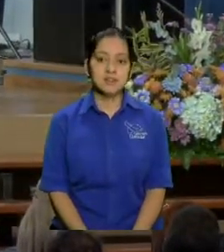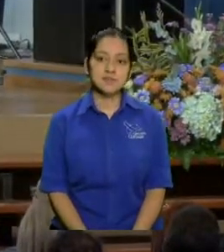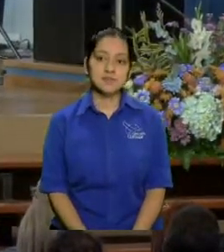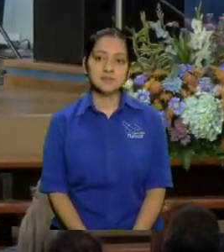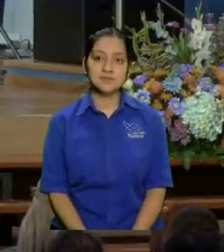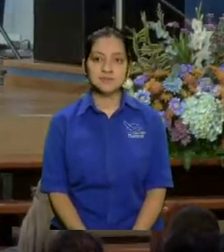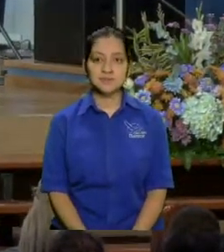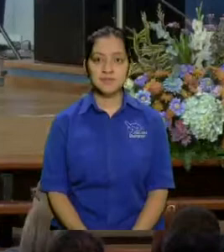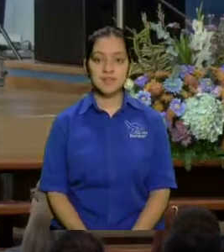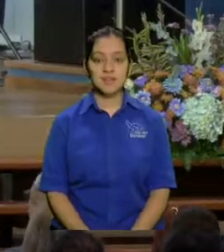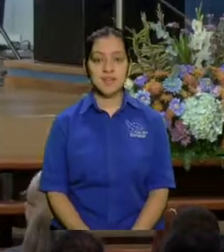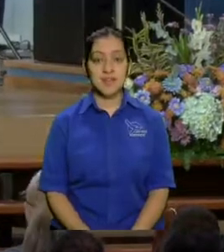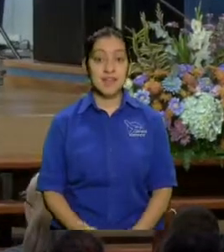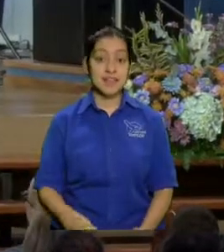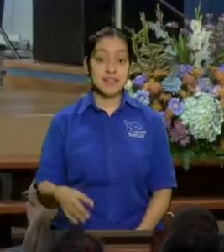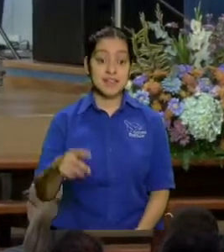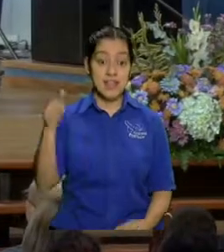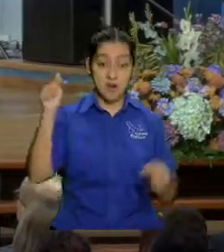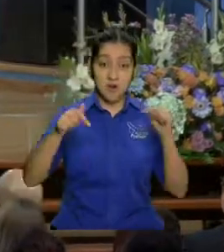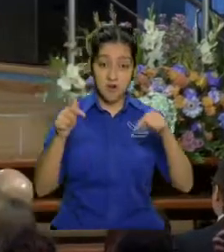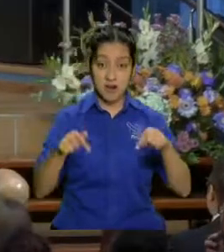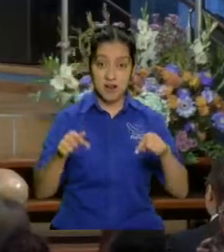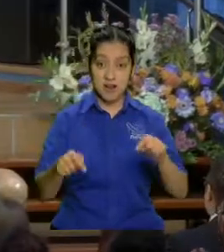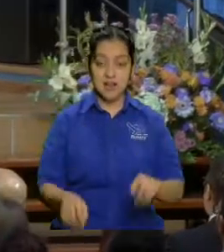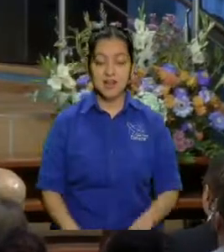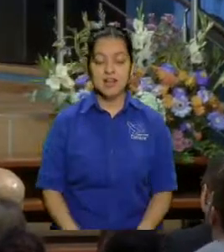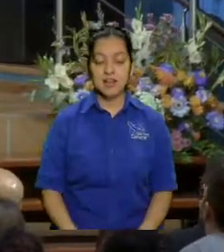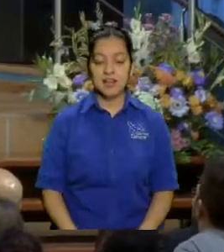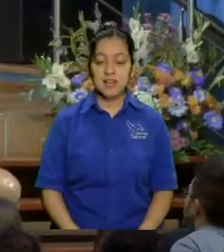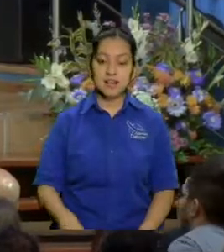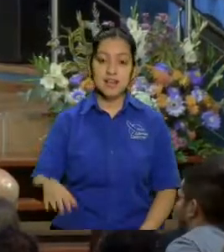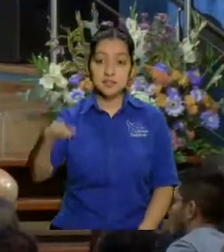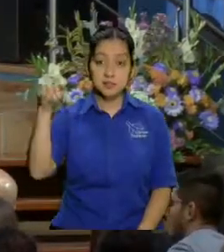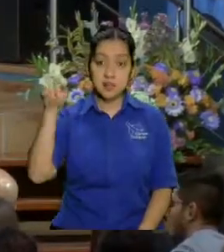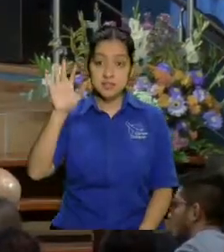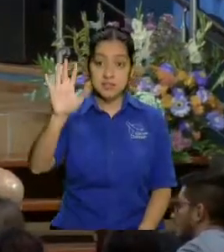es la zona que tiene mayor cantidad de iglesias evangélicas